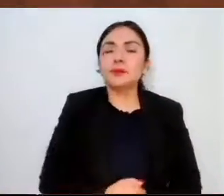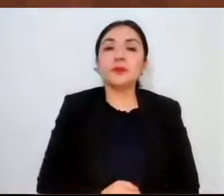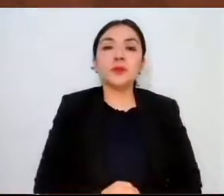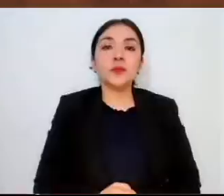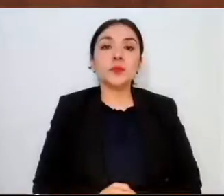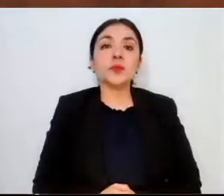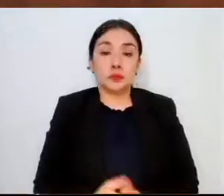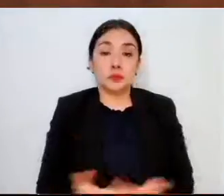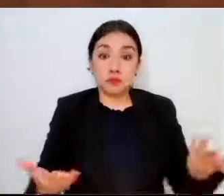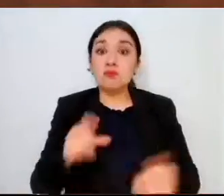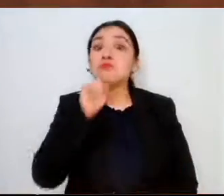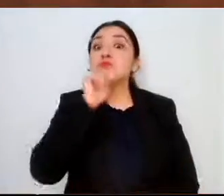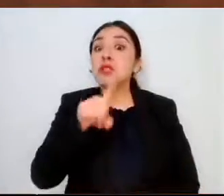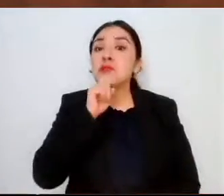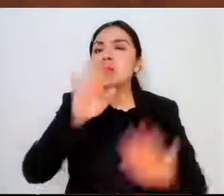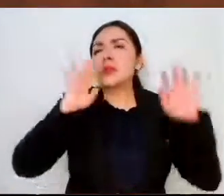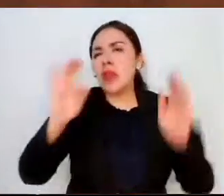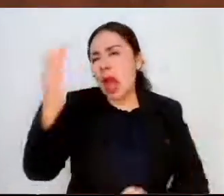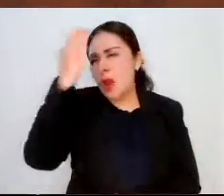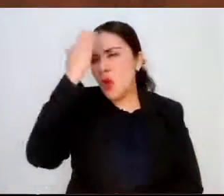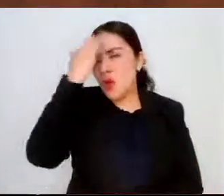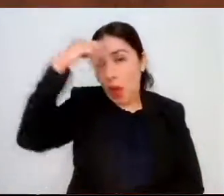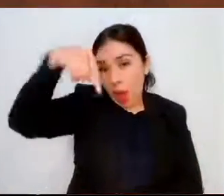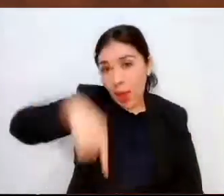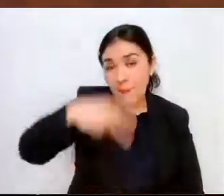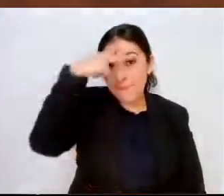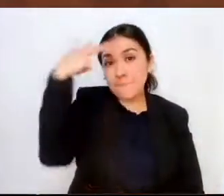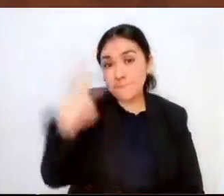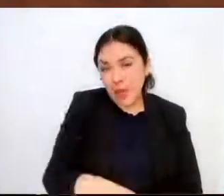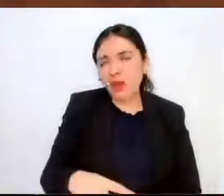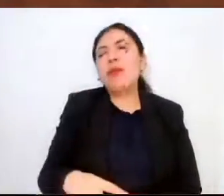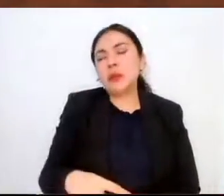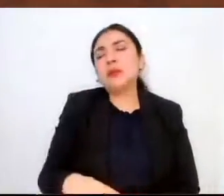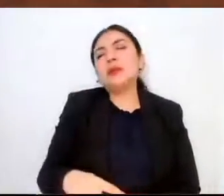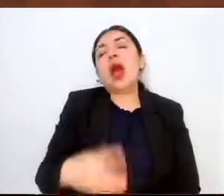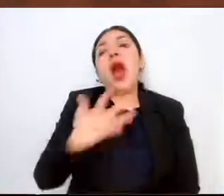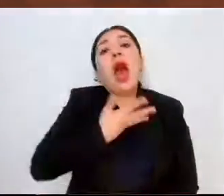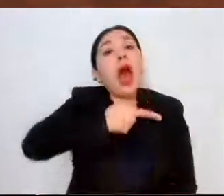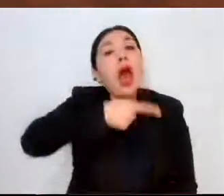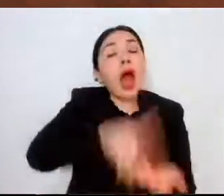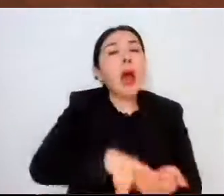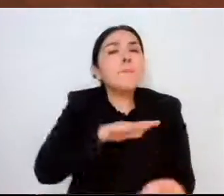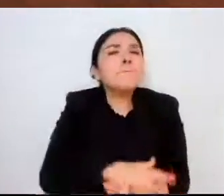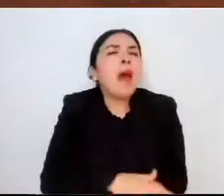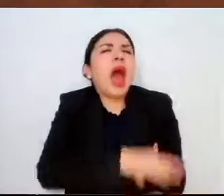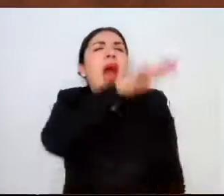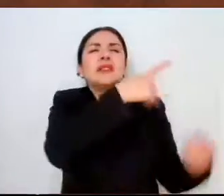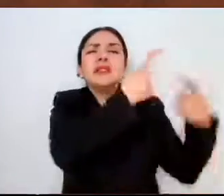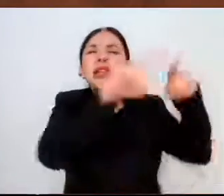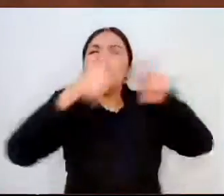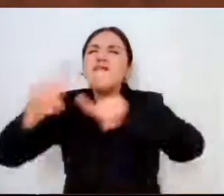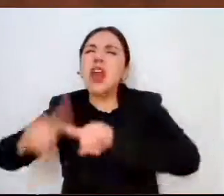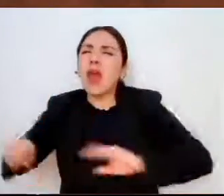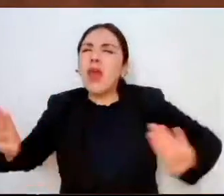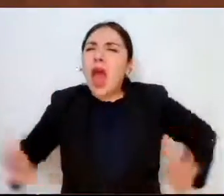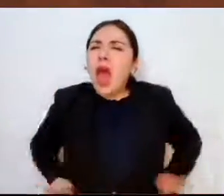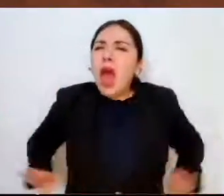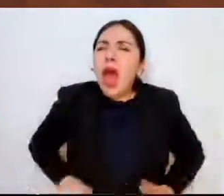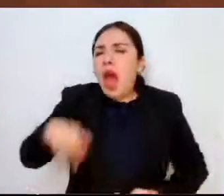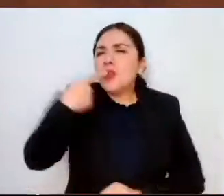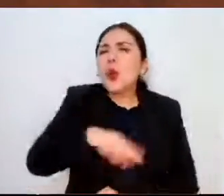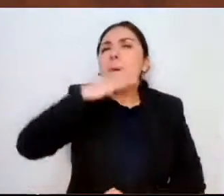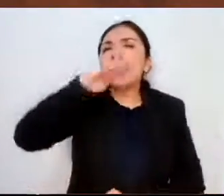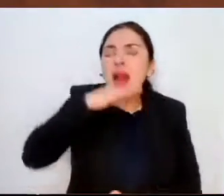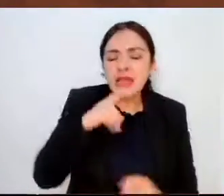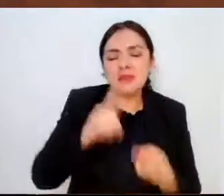También se sabe que en México y se cree que se encuentra el mayor número de variedades de maíz, blanco, azul,